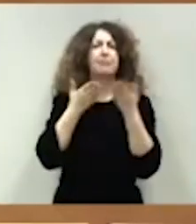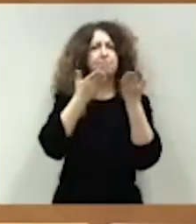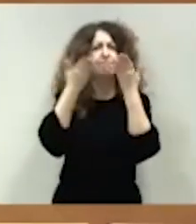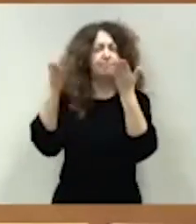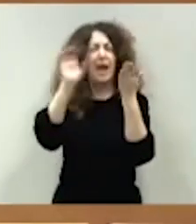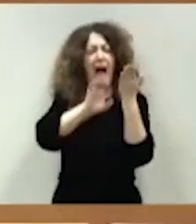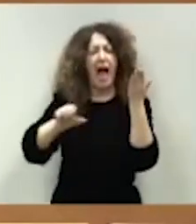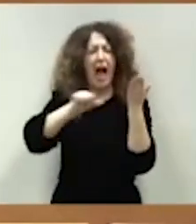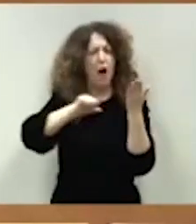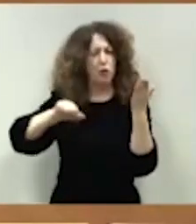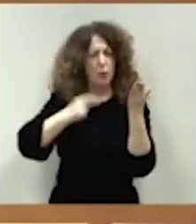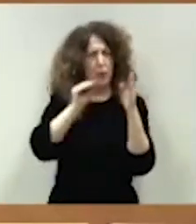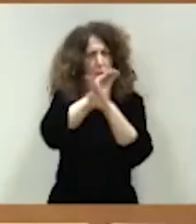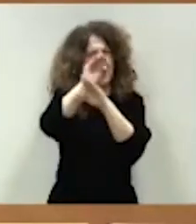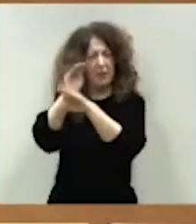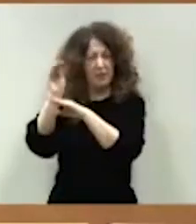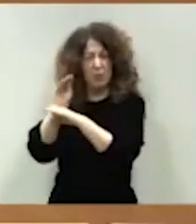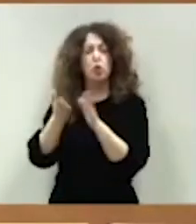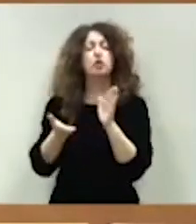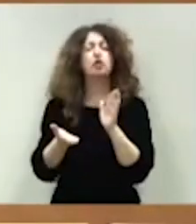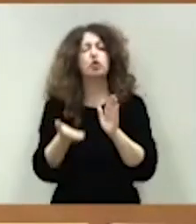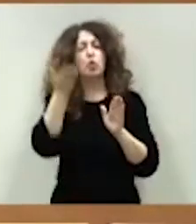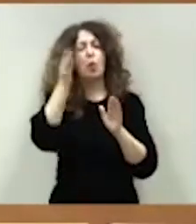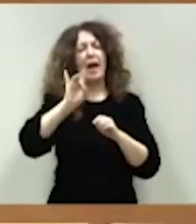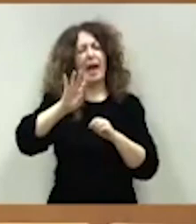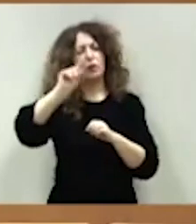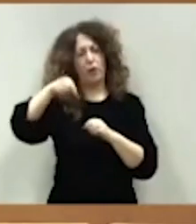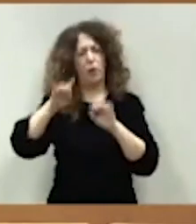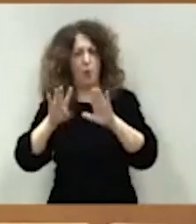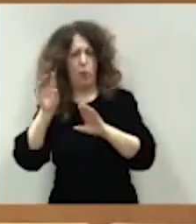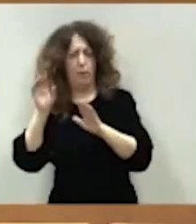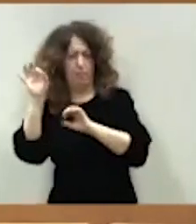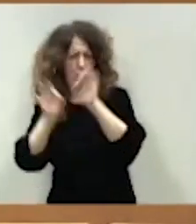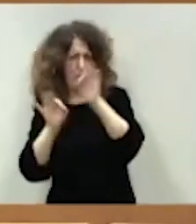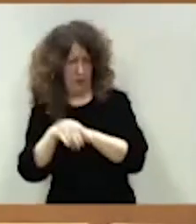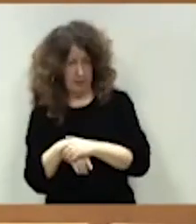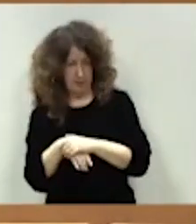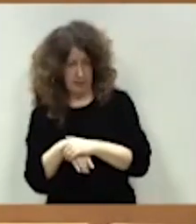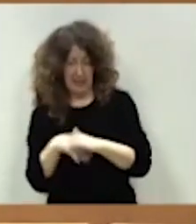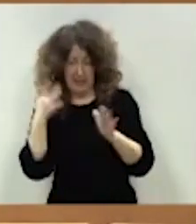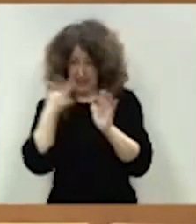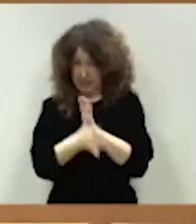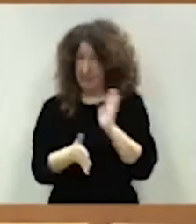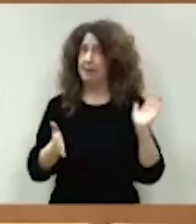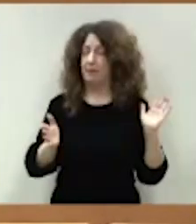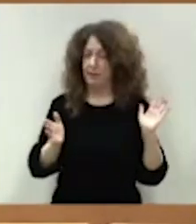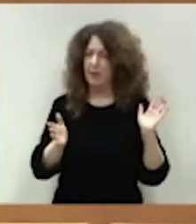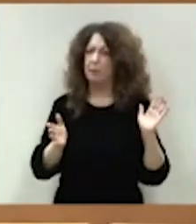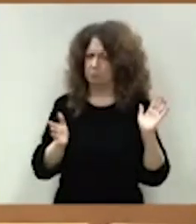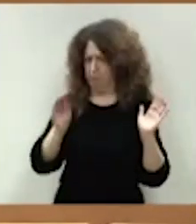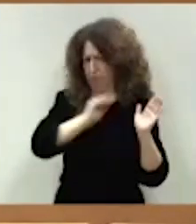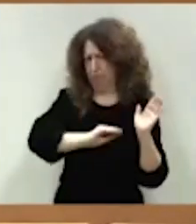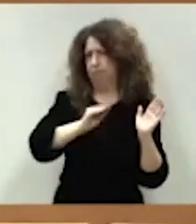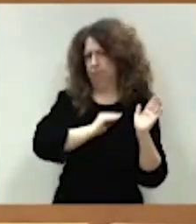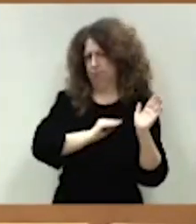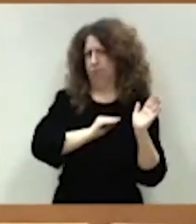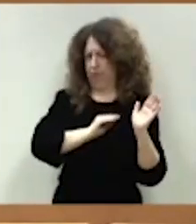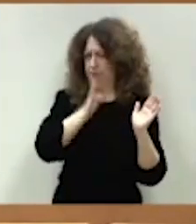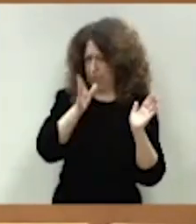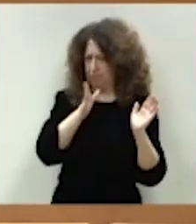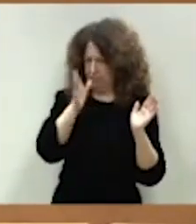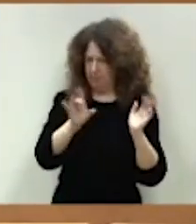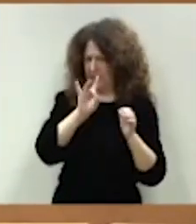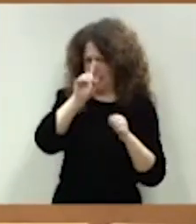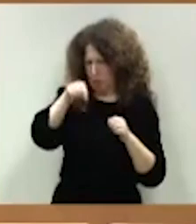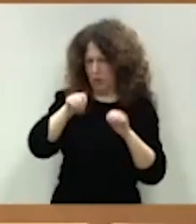14,9%, es decir, señoría, una cifra extraordinariamente importante.